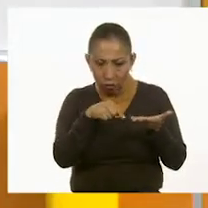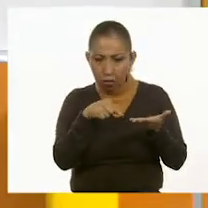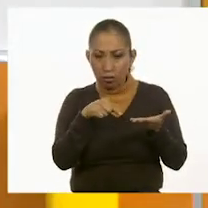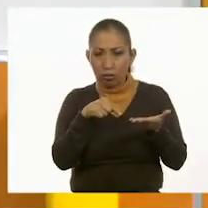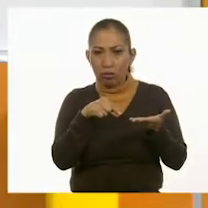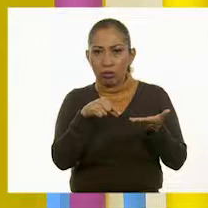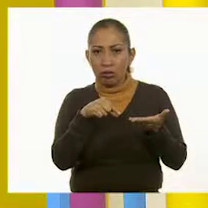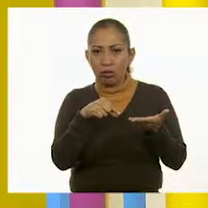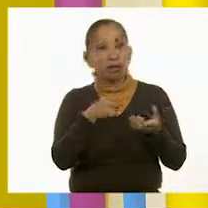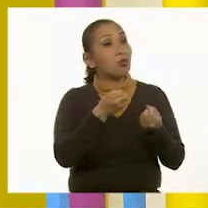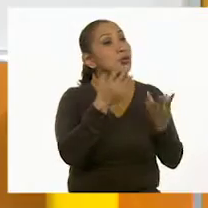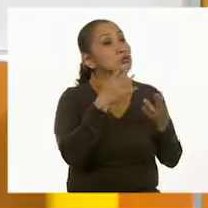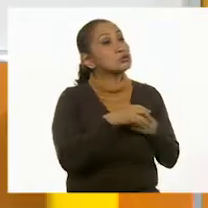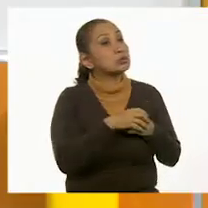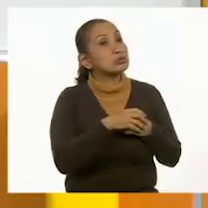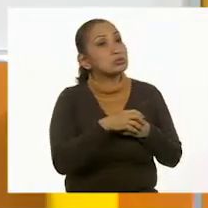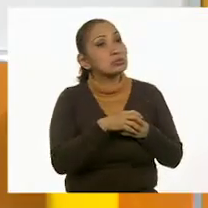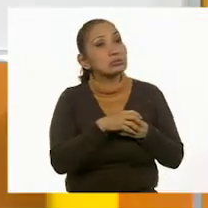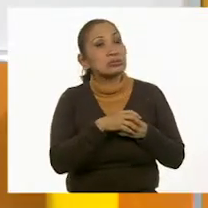¿Cuántos?